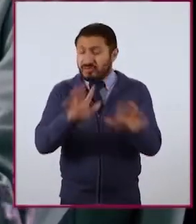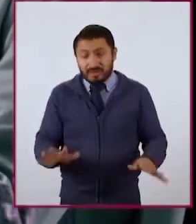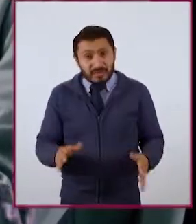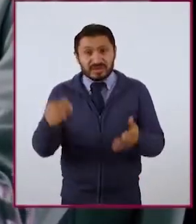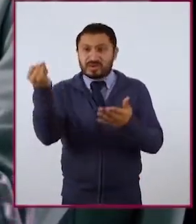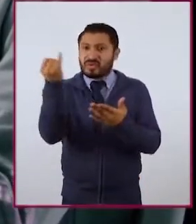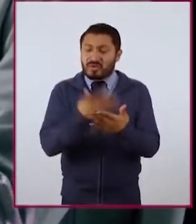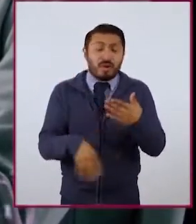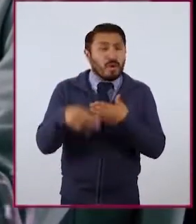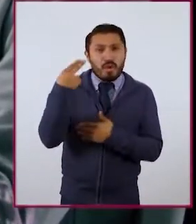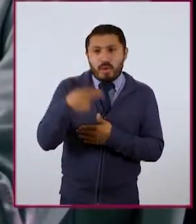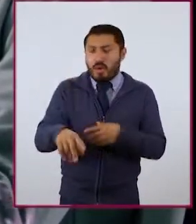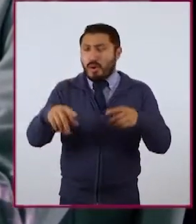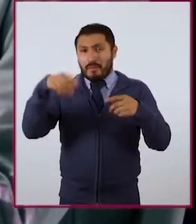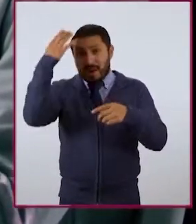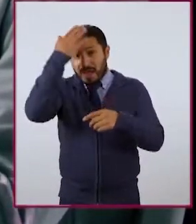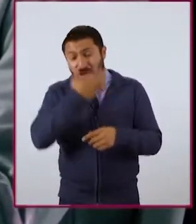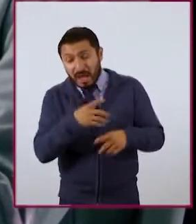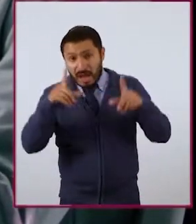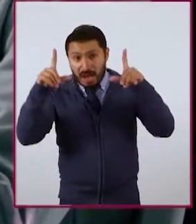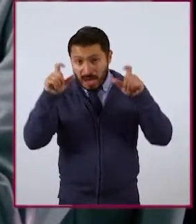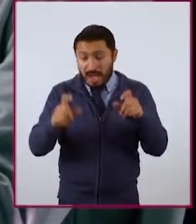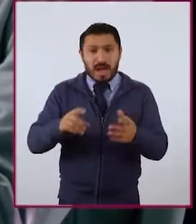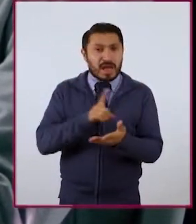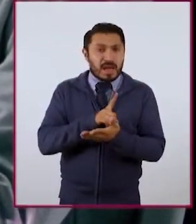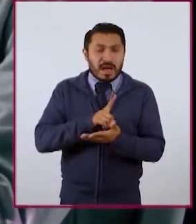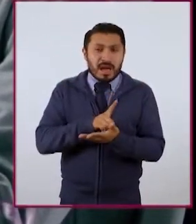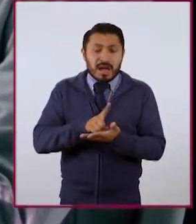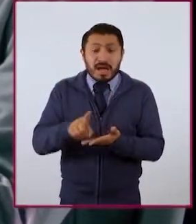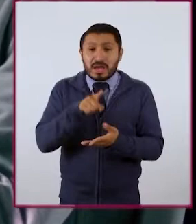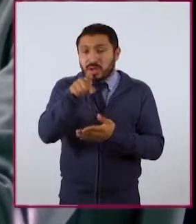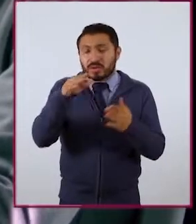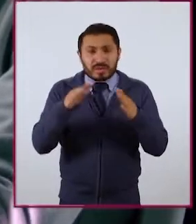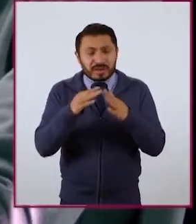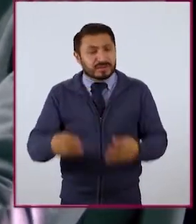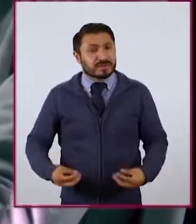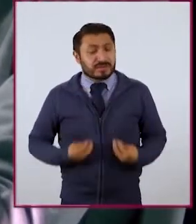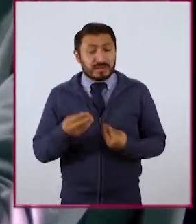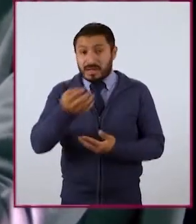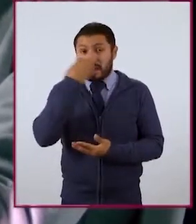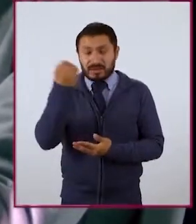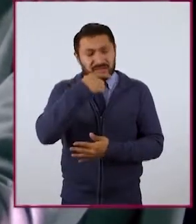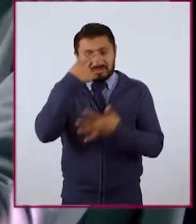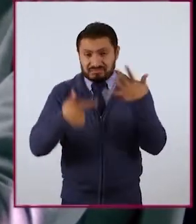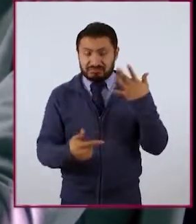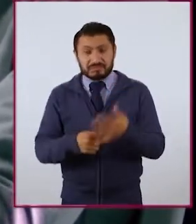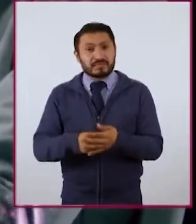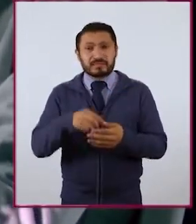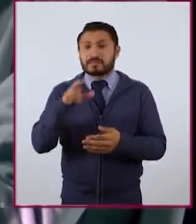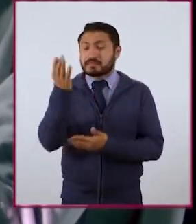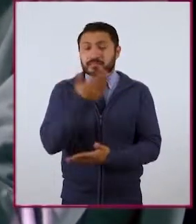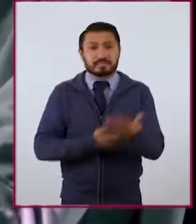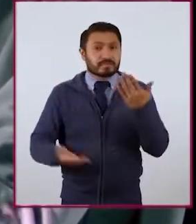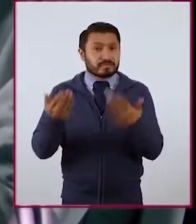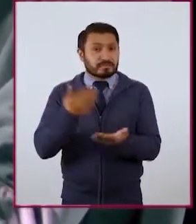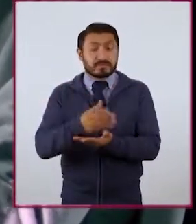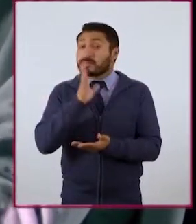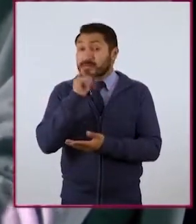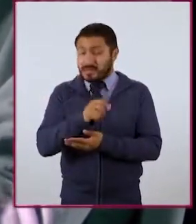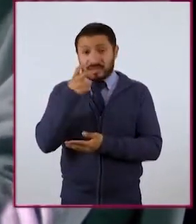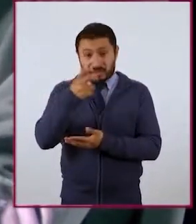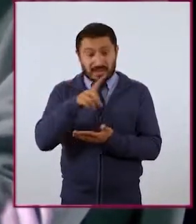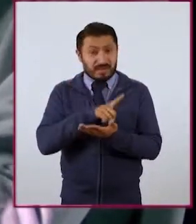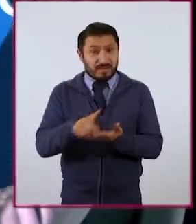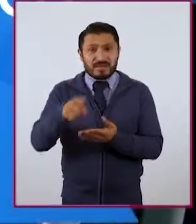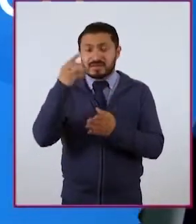nuestros rostros, la dirección donde vivimos o la escuela a donde vamos. No la pueden compartir con nadie, pues es parte de nuestro